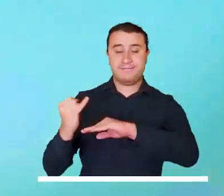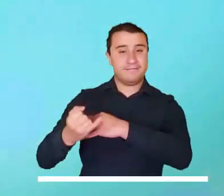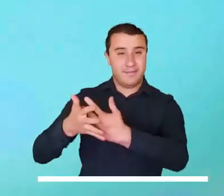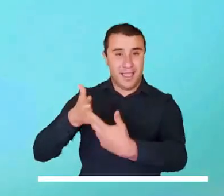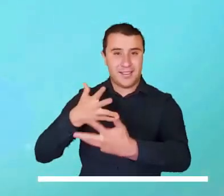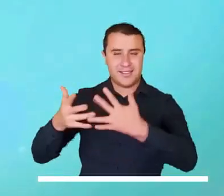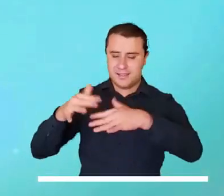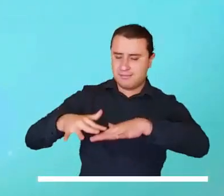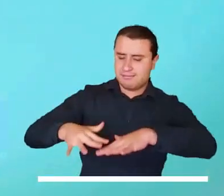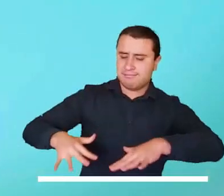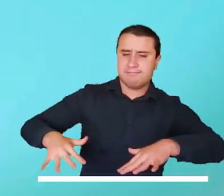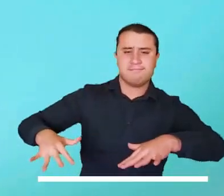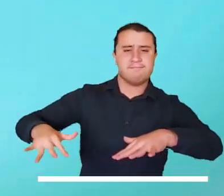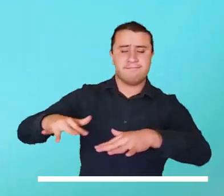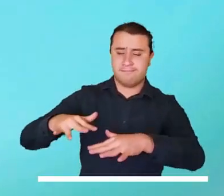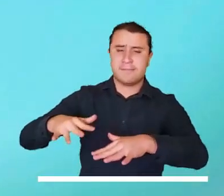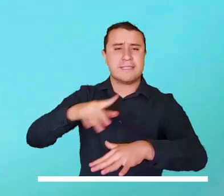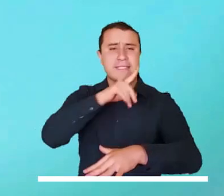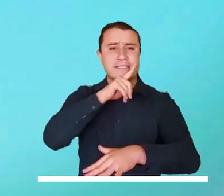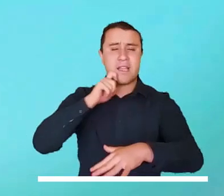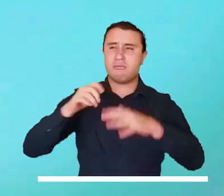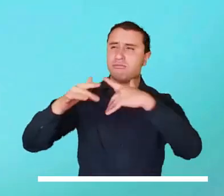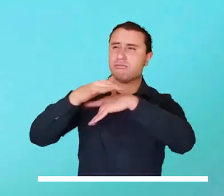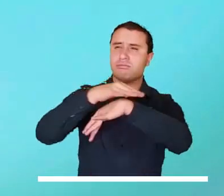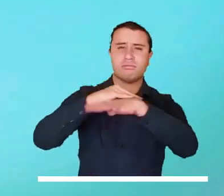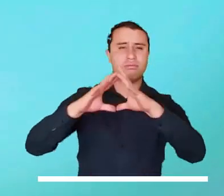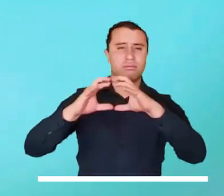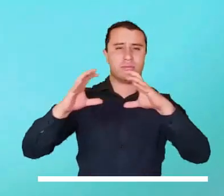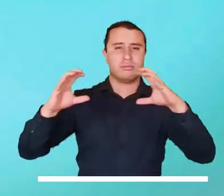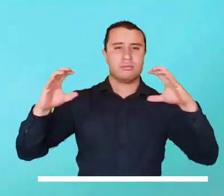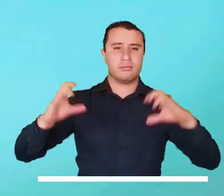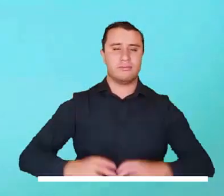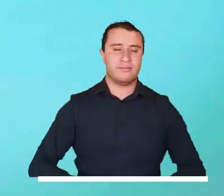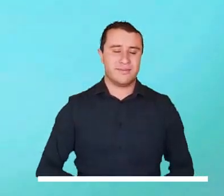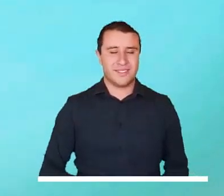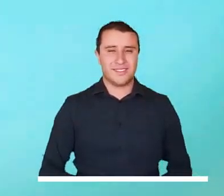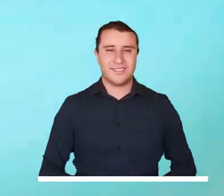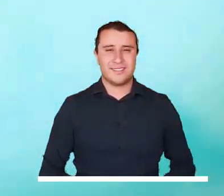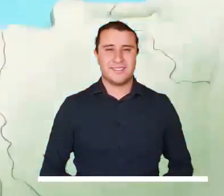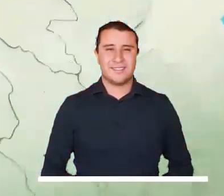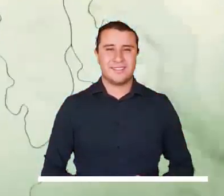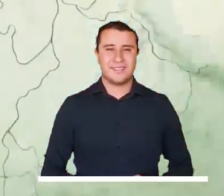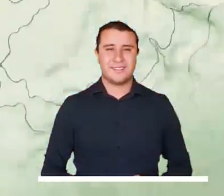Pasamos al archipiélago de San Andrés, donde se anuncia principalmente tiempo seco con nubosidades.